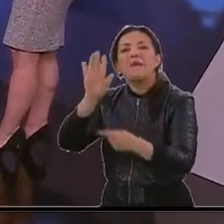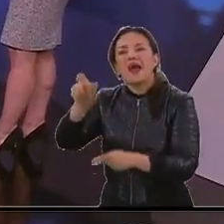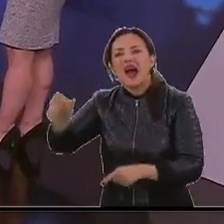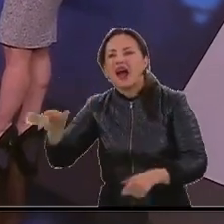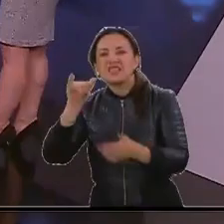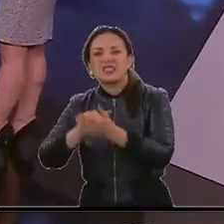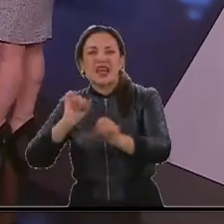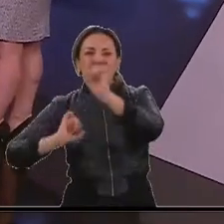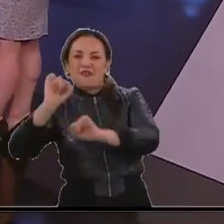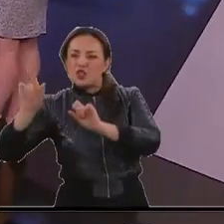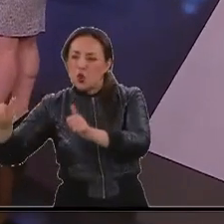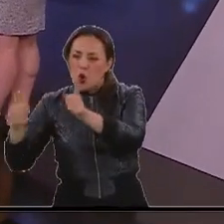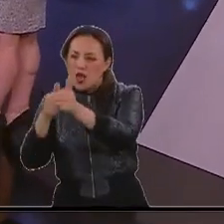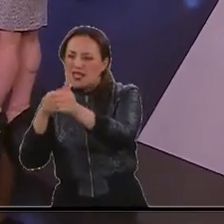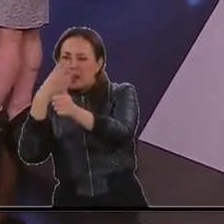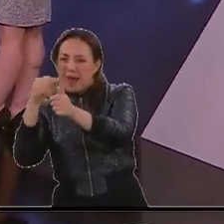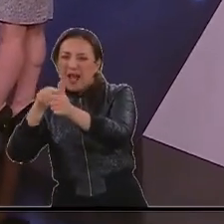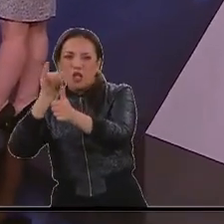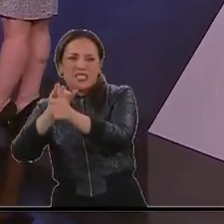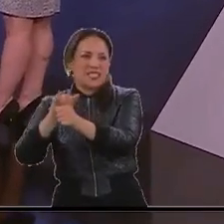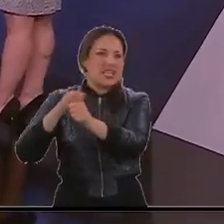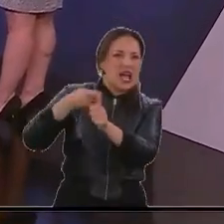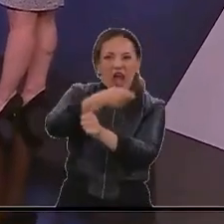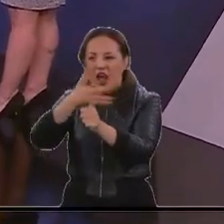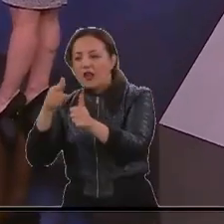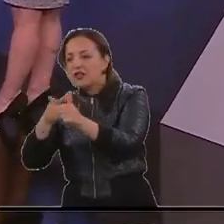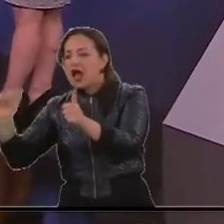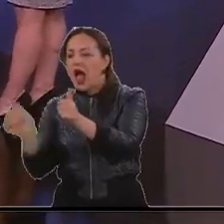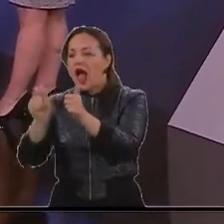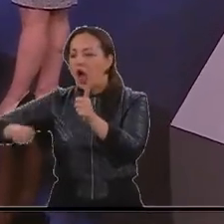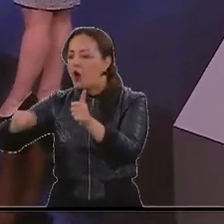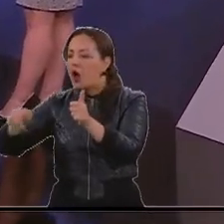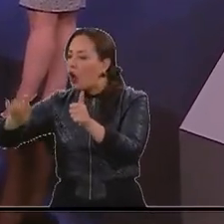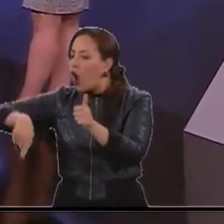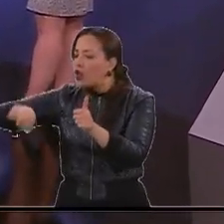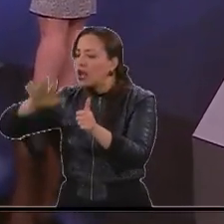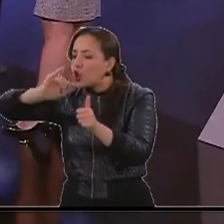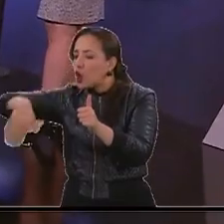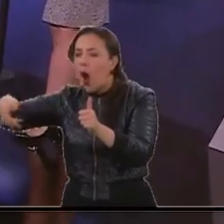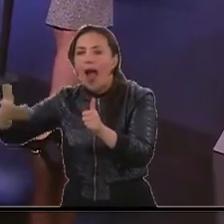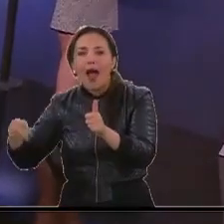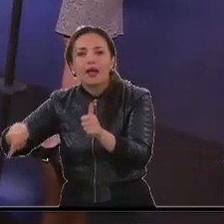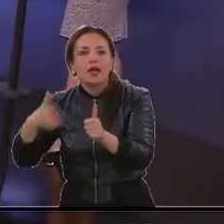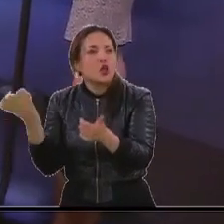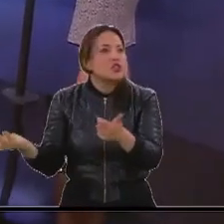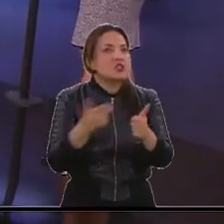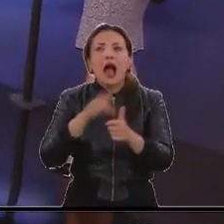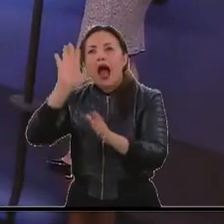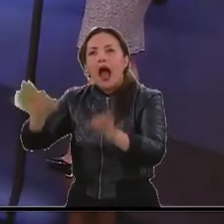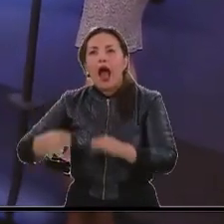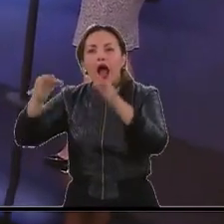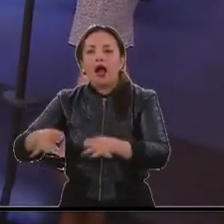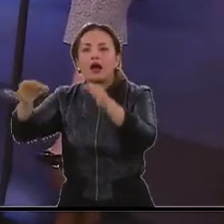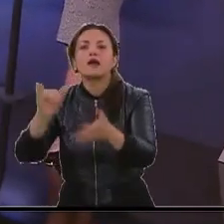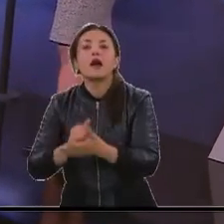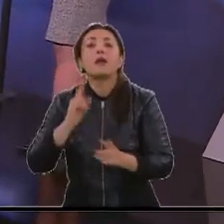un poco de feminicidas entregándose, devolviéndose y ha ocurrido muchas veces antes. Pero adicionalmente,